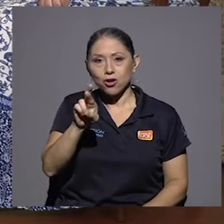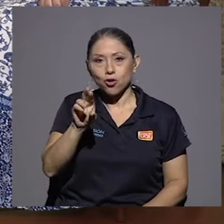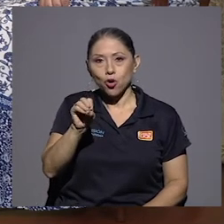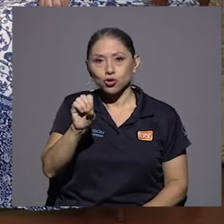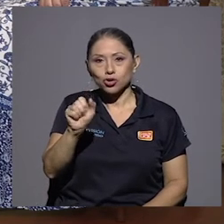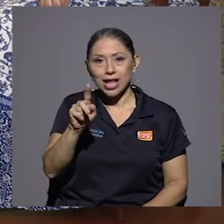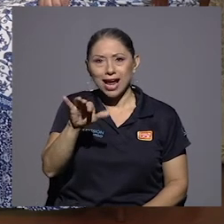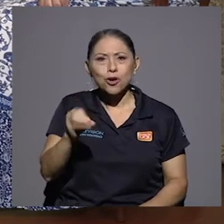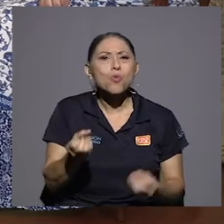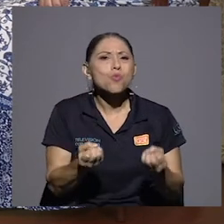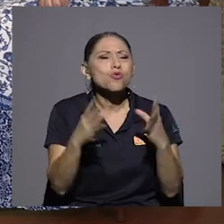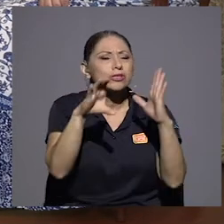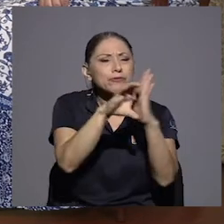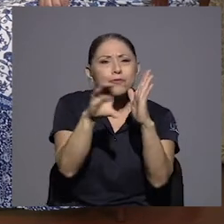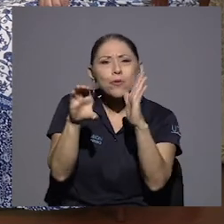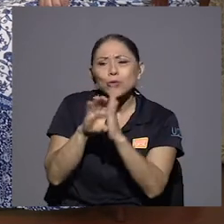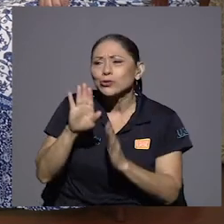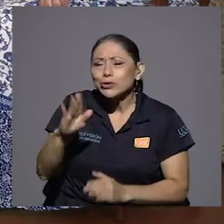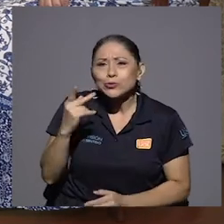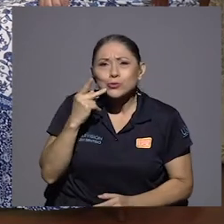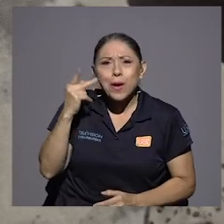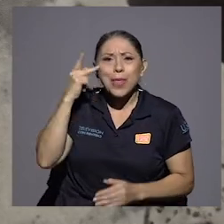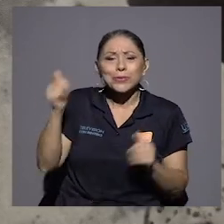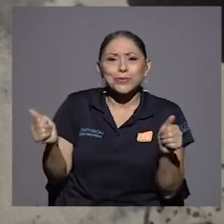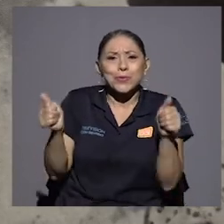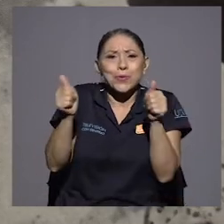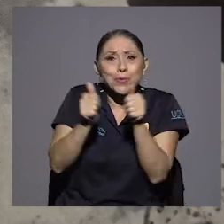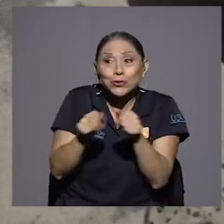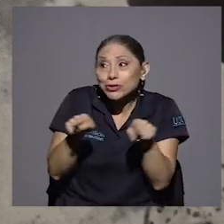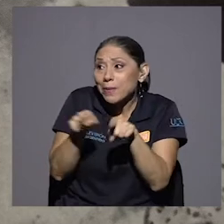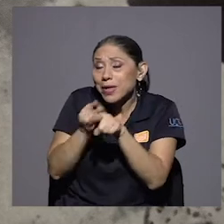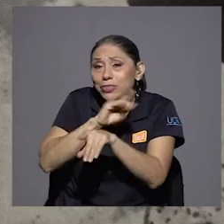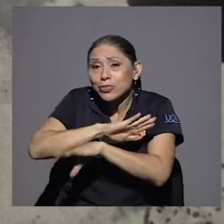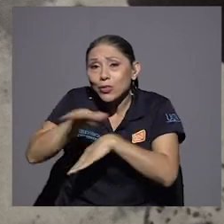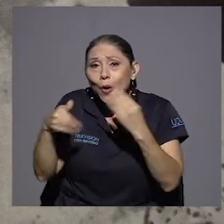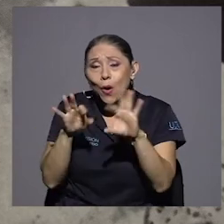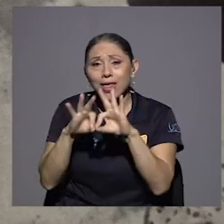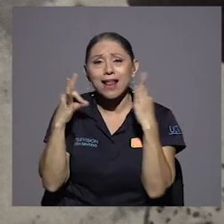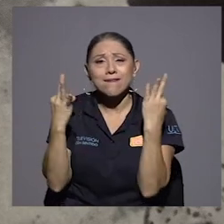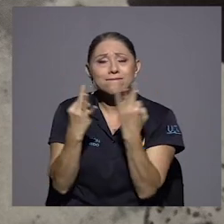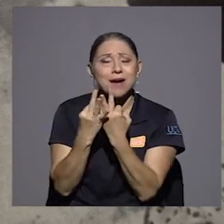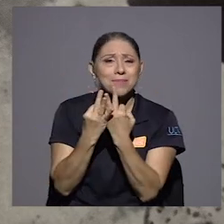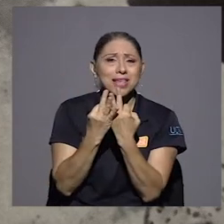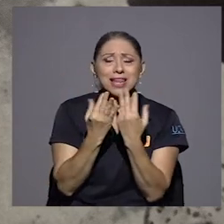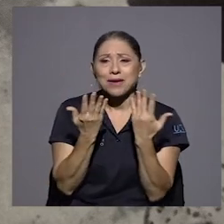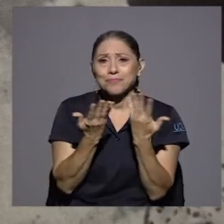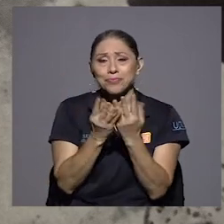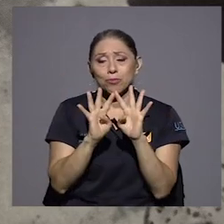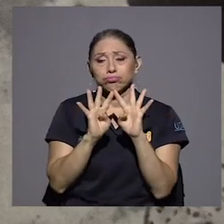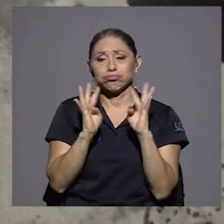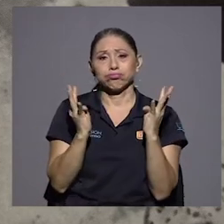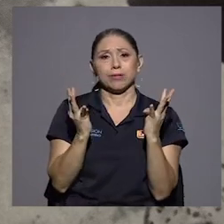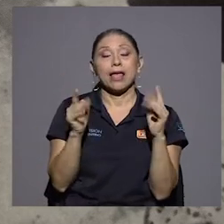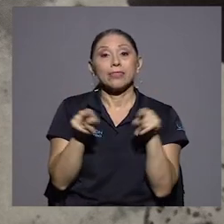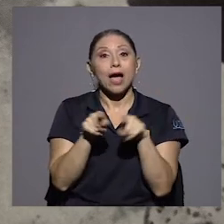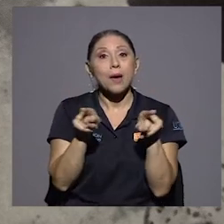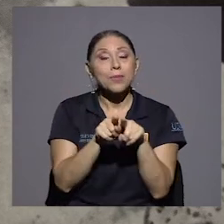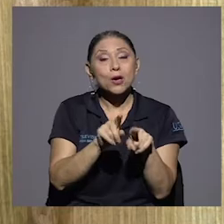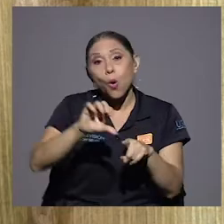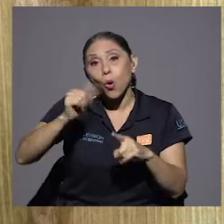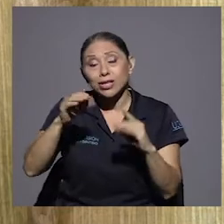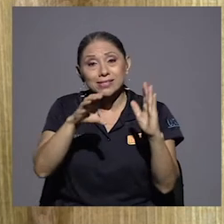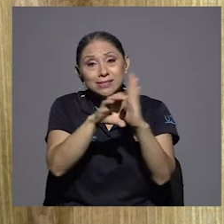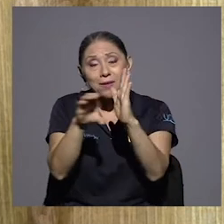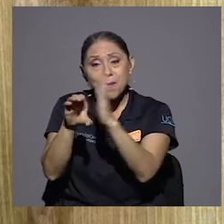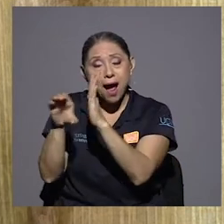papás juntos, de ustedes también, el retrato de toda la familia completa. También hay otras imágenes que a me llaman mucho la